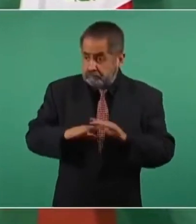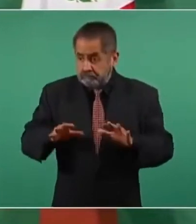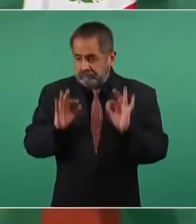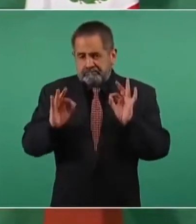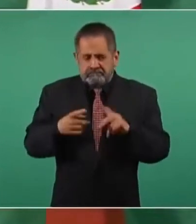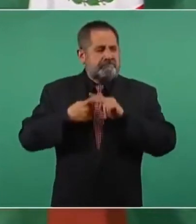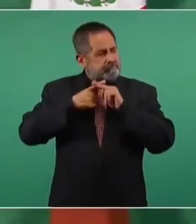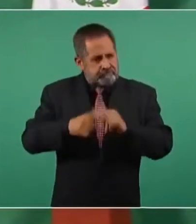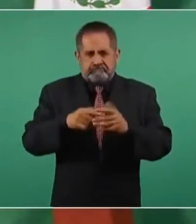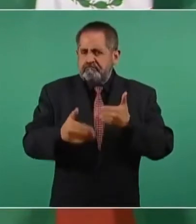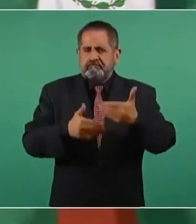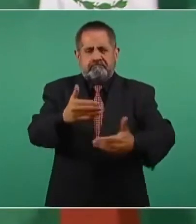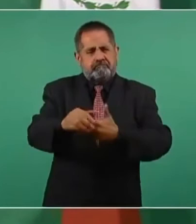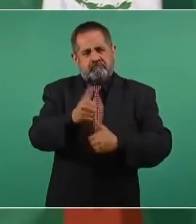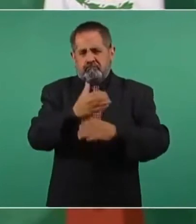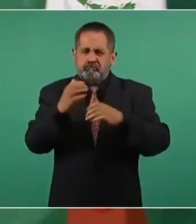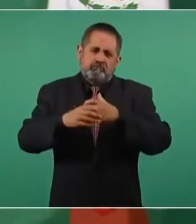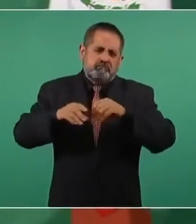otra cosa mariposa